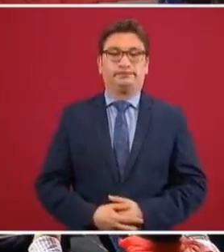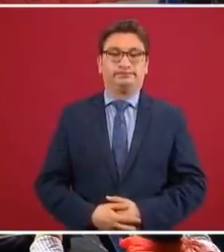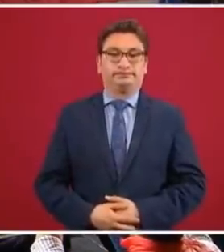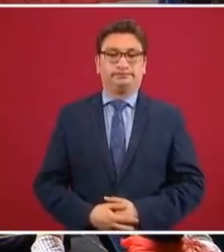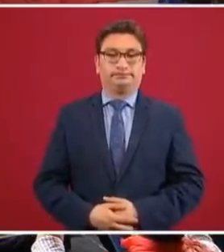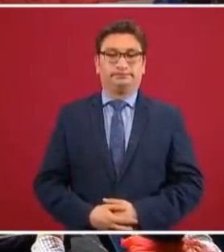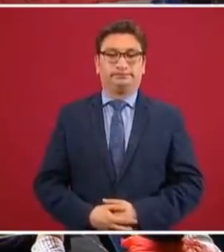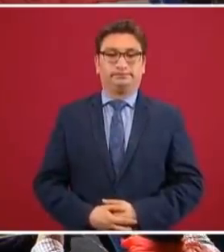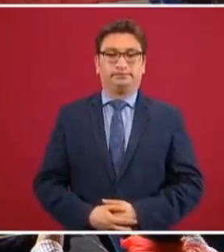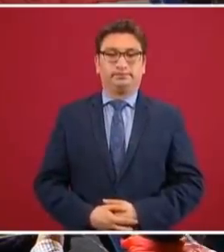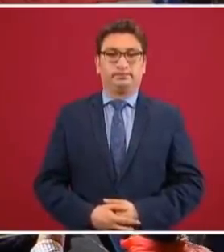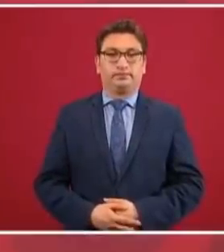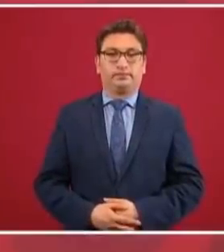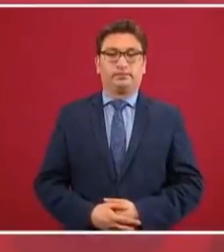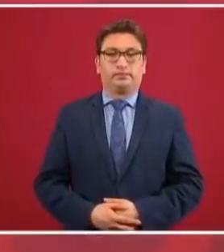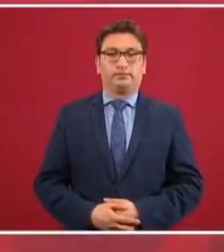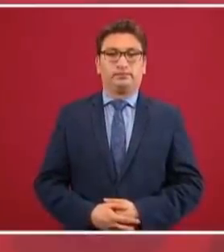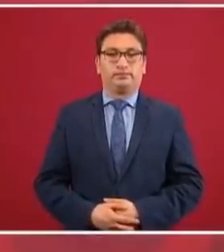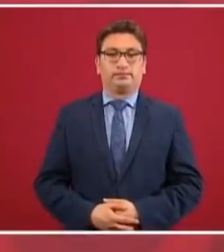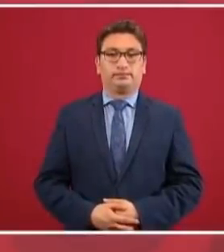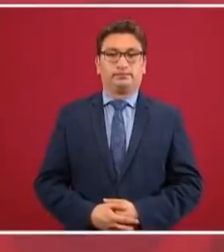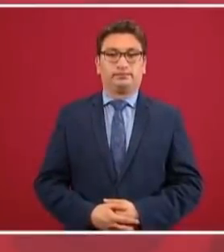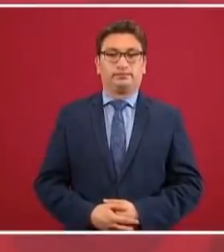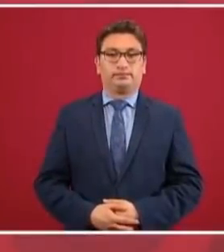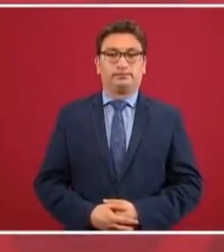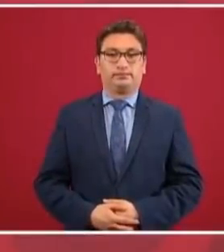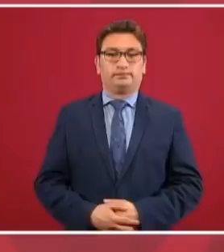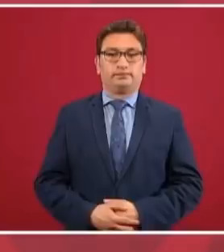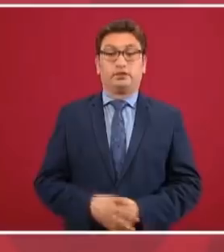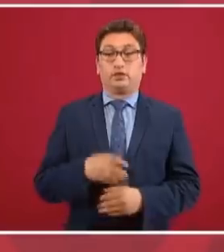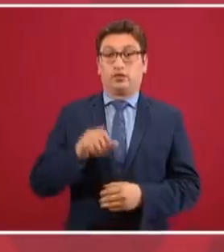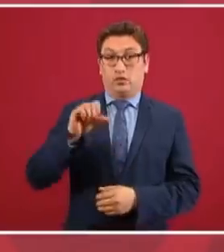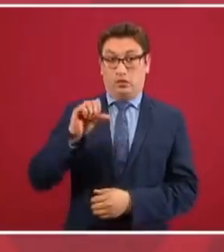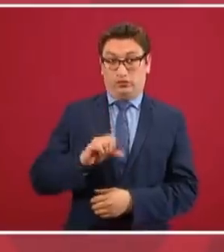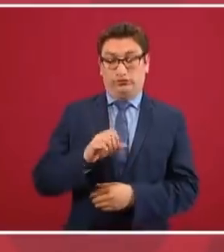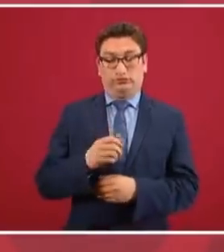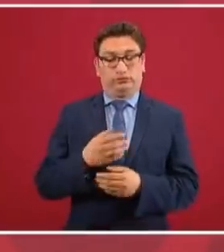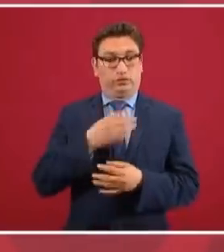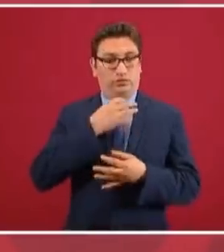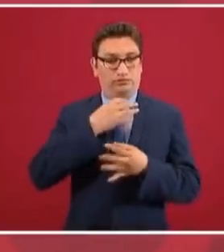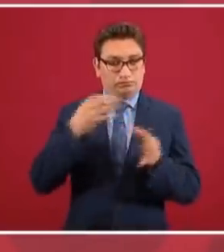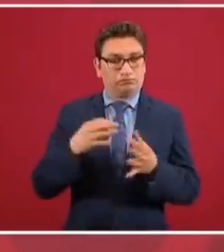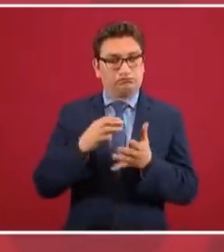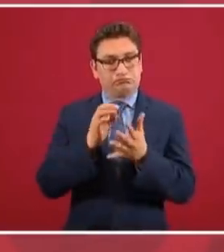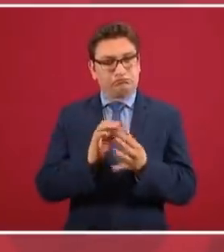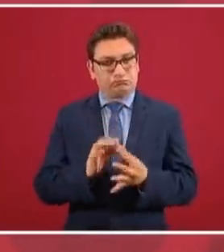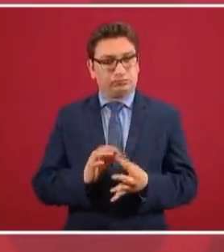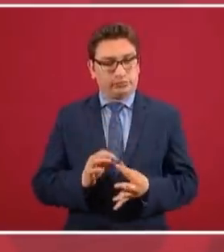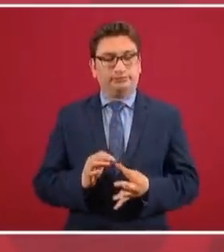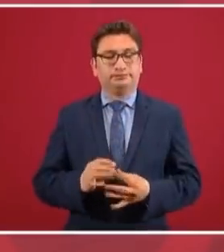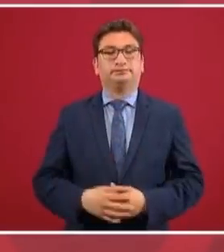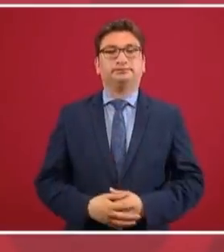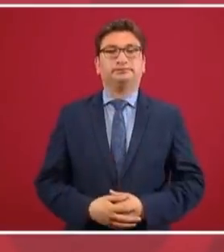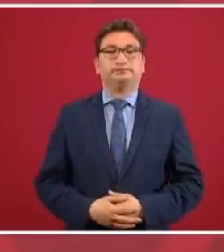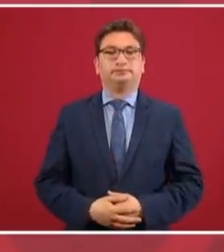dar a conocer el día de hoy cómo